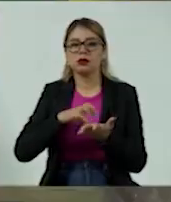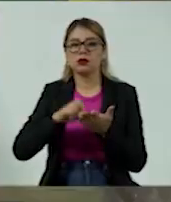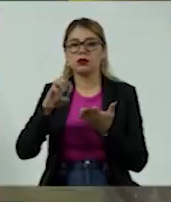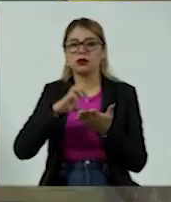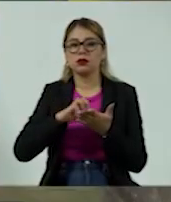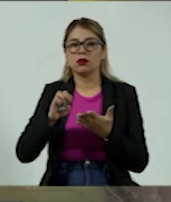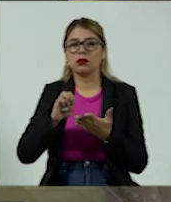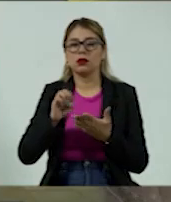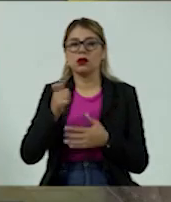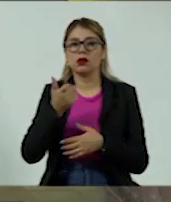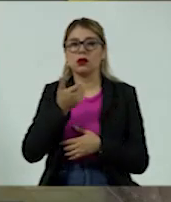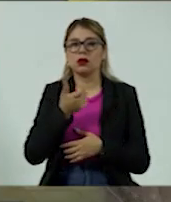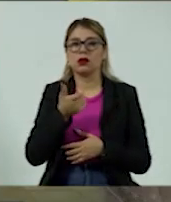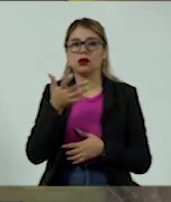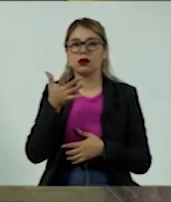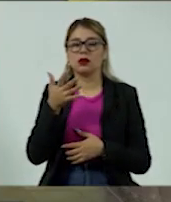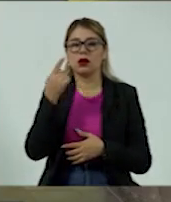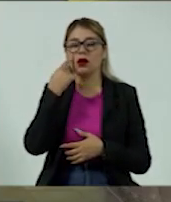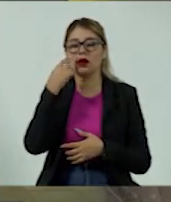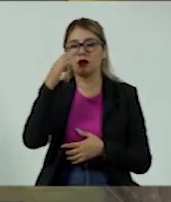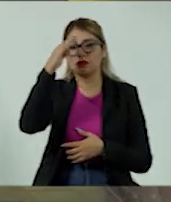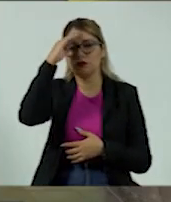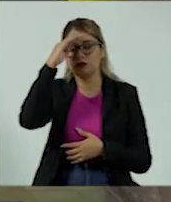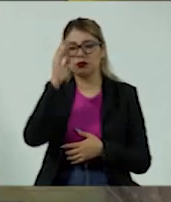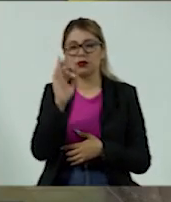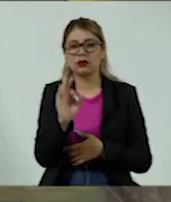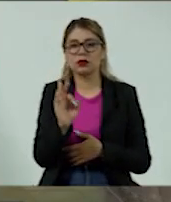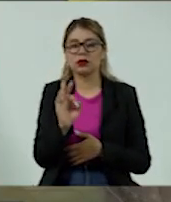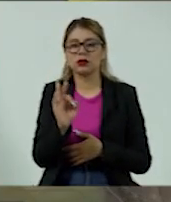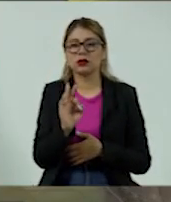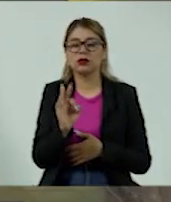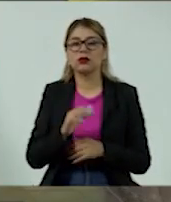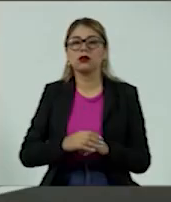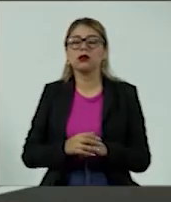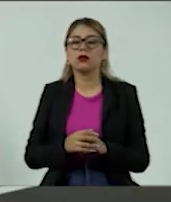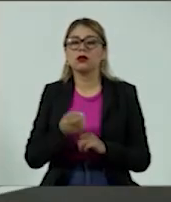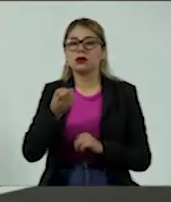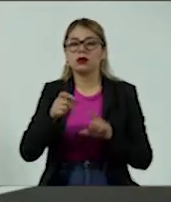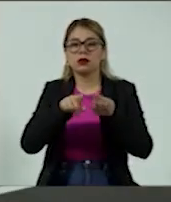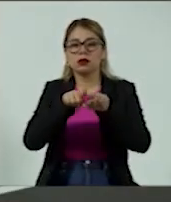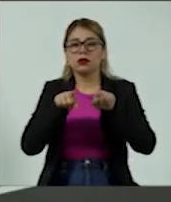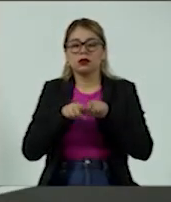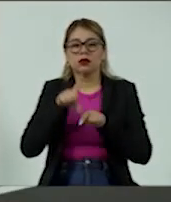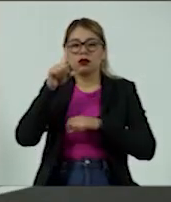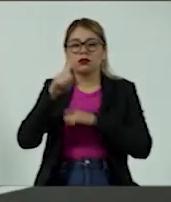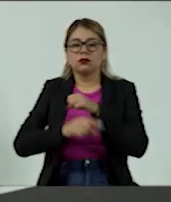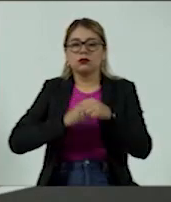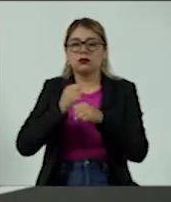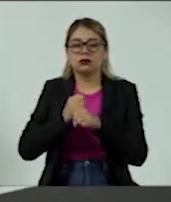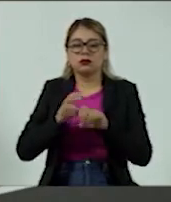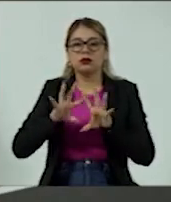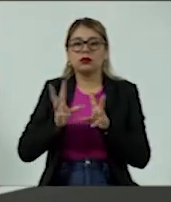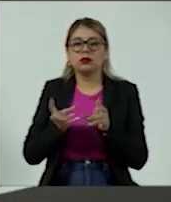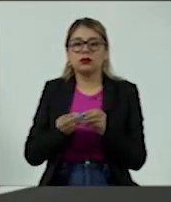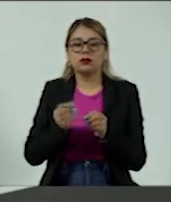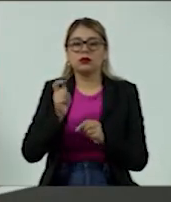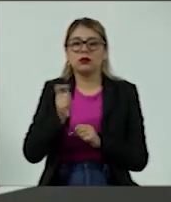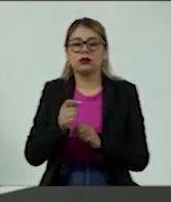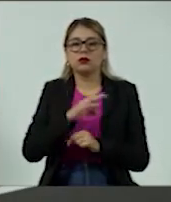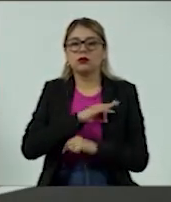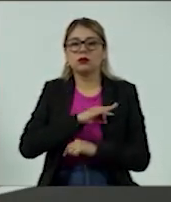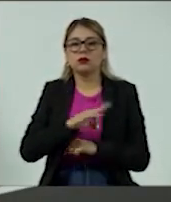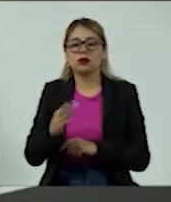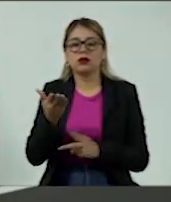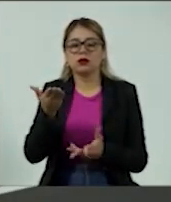sea más cara de lo que el simple interés pudiera aparentar. Y el costo anual total es un mecanismo para poder